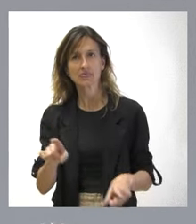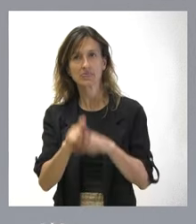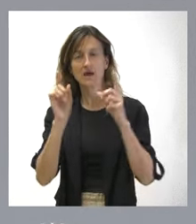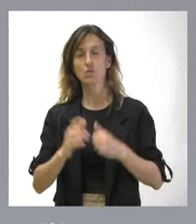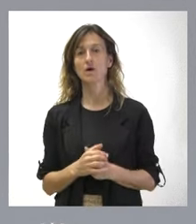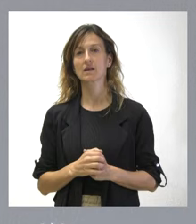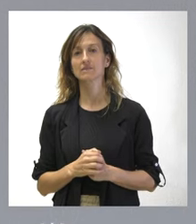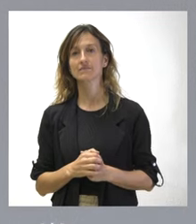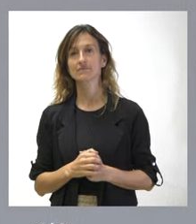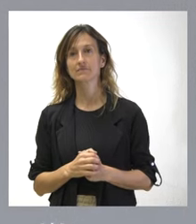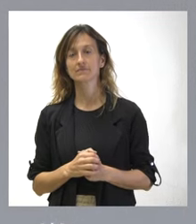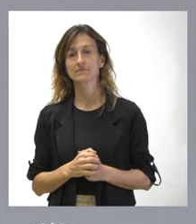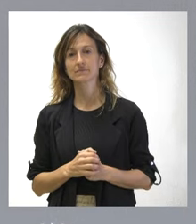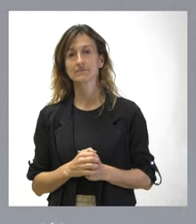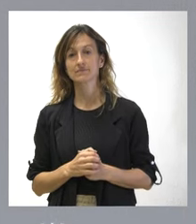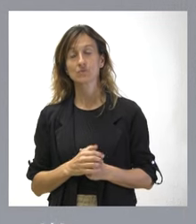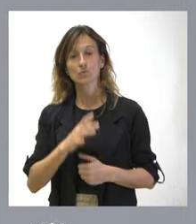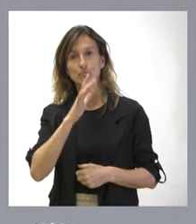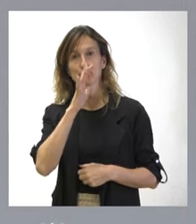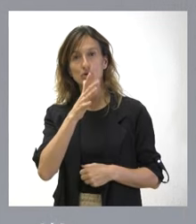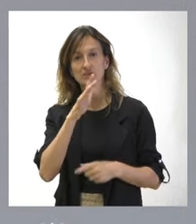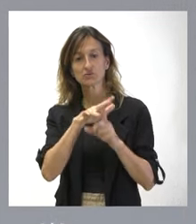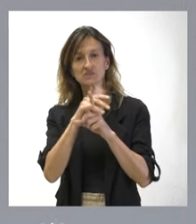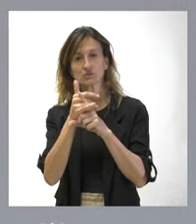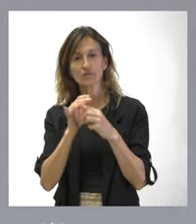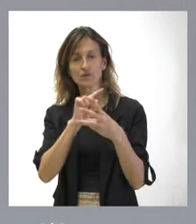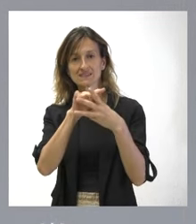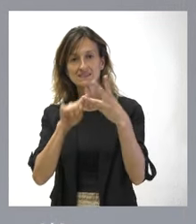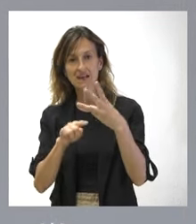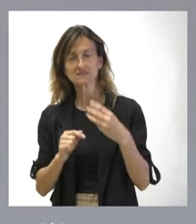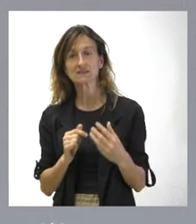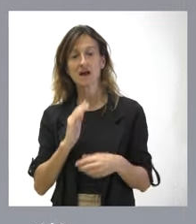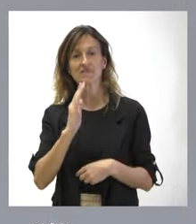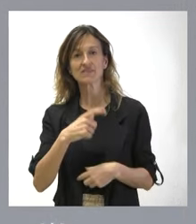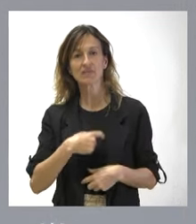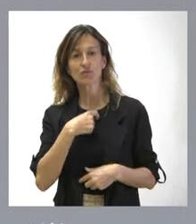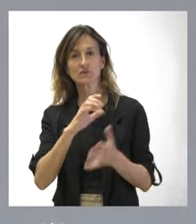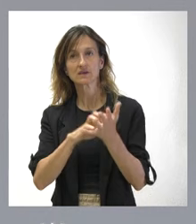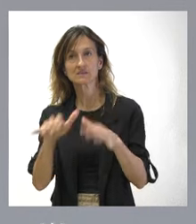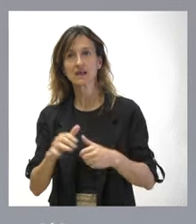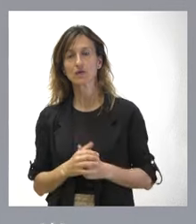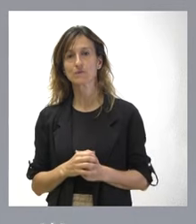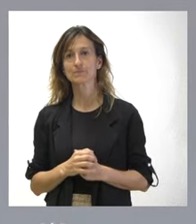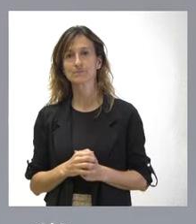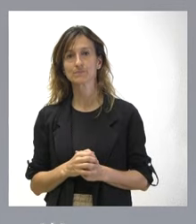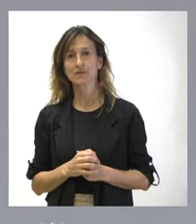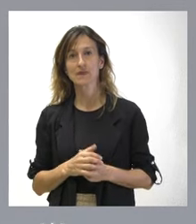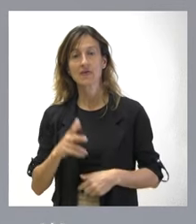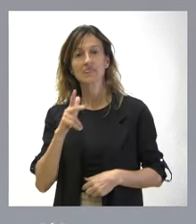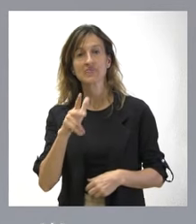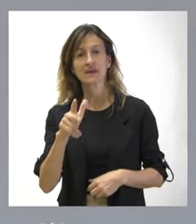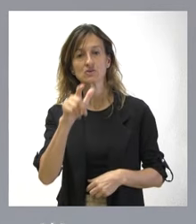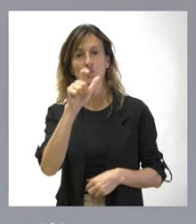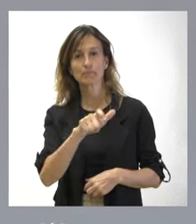Específicamente, de aquí se derivan tres situaciones que afectan a ciudadanos de Castilla y León. Los derechos de las personas